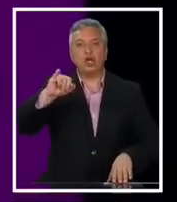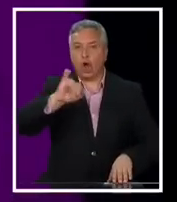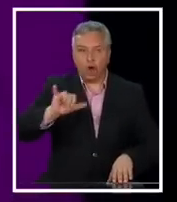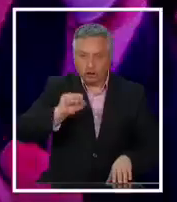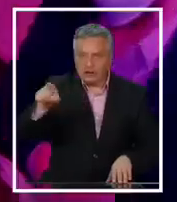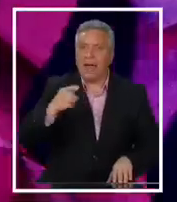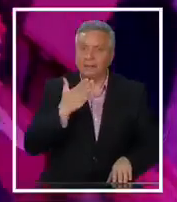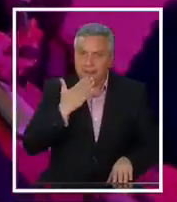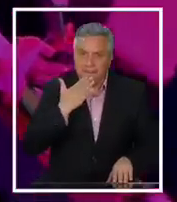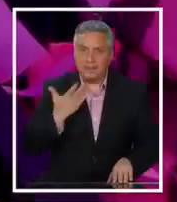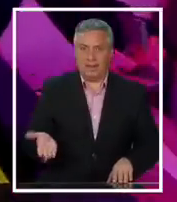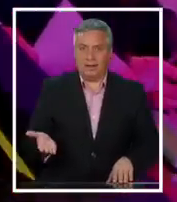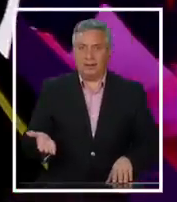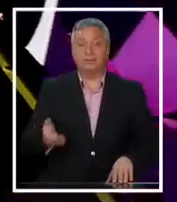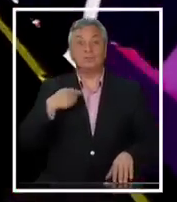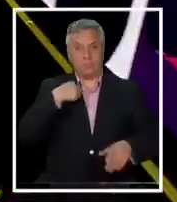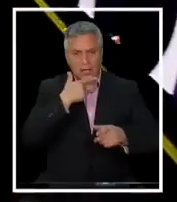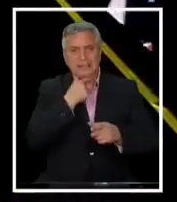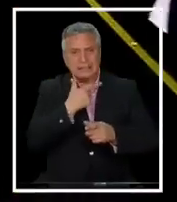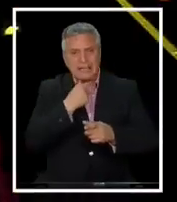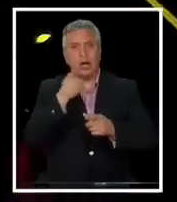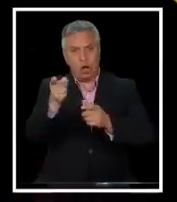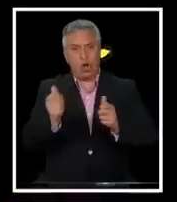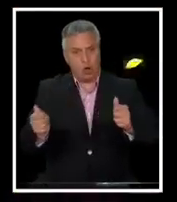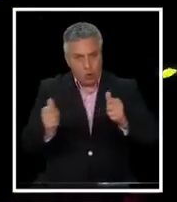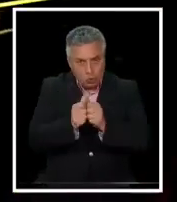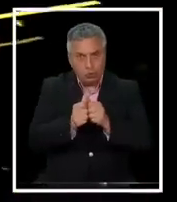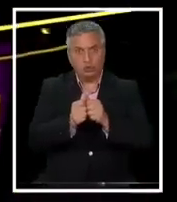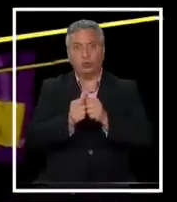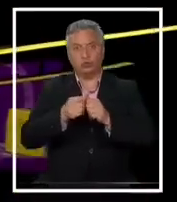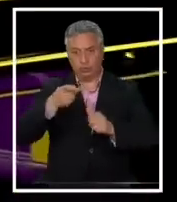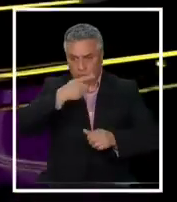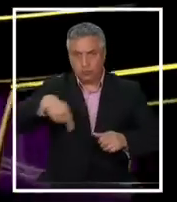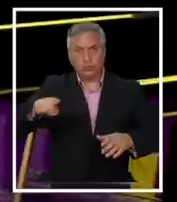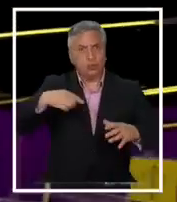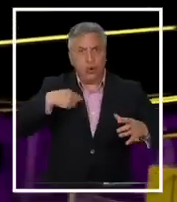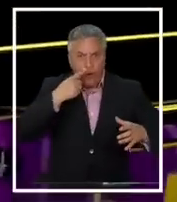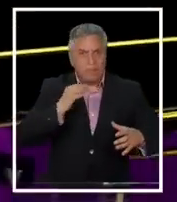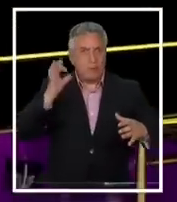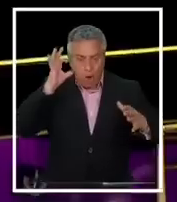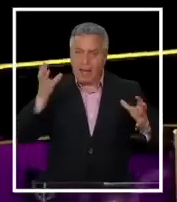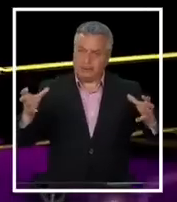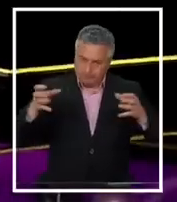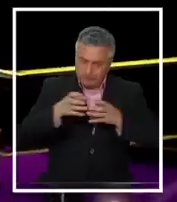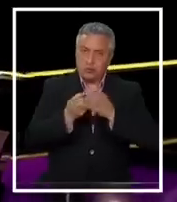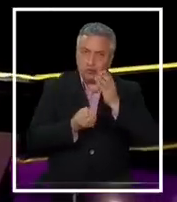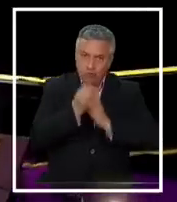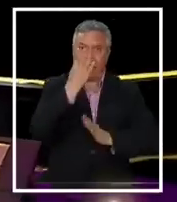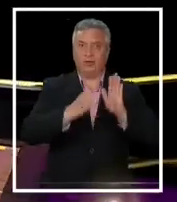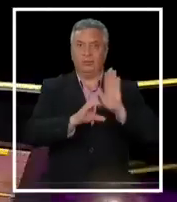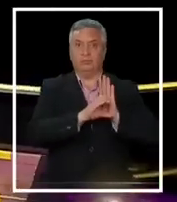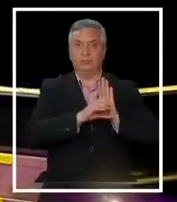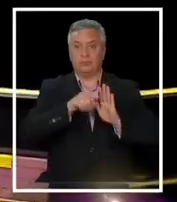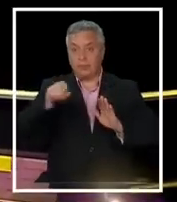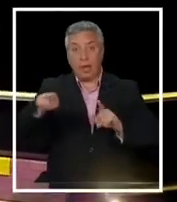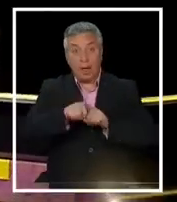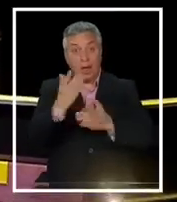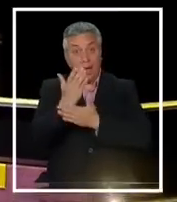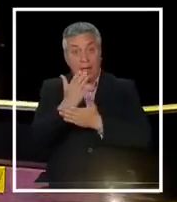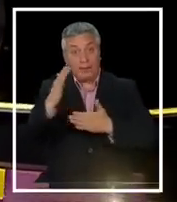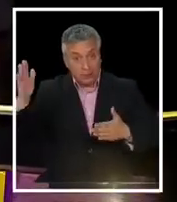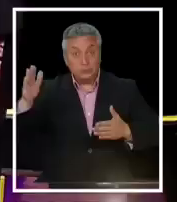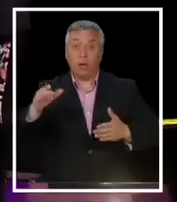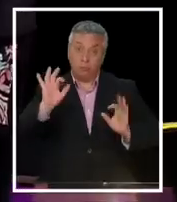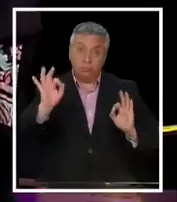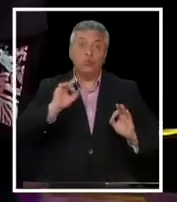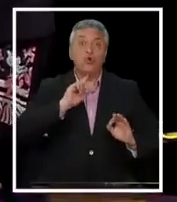confío en que juntos y juntas vamos a escribir ese nuevo texto. La derecha hasta ahora ha votado a favor la rebaja de los quórums, que es una herramienta